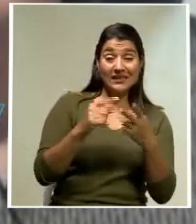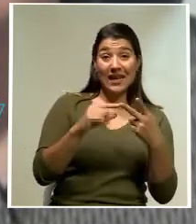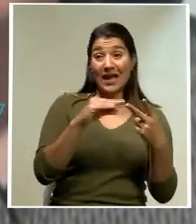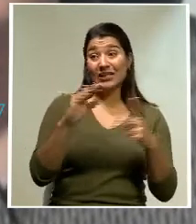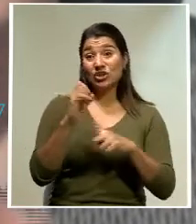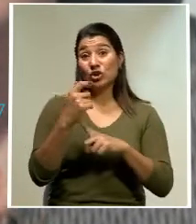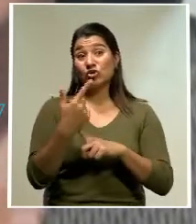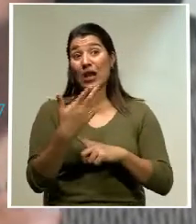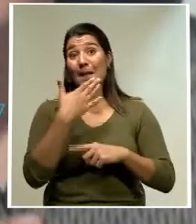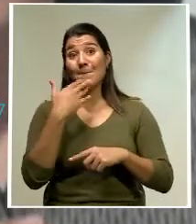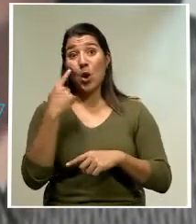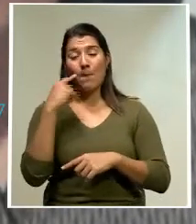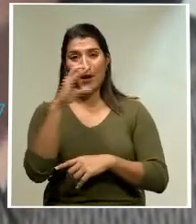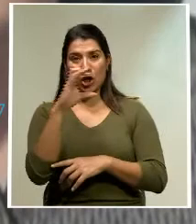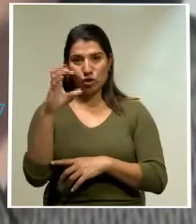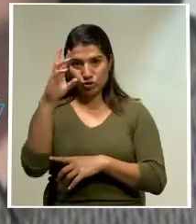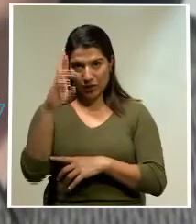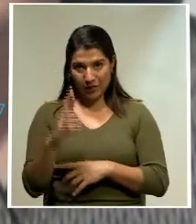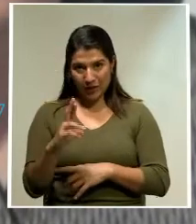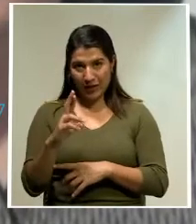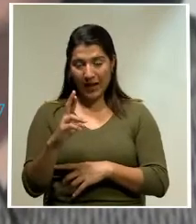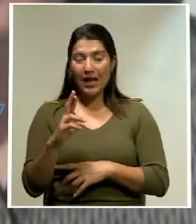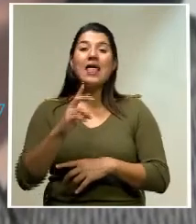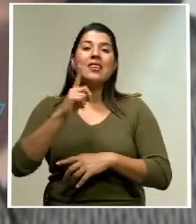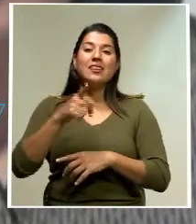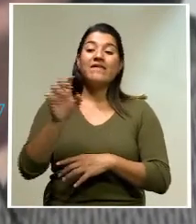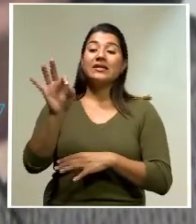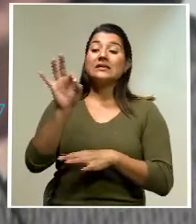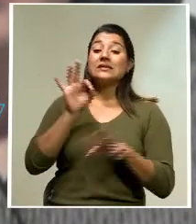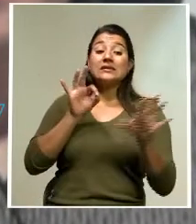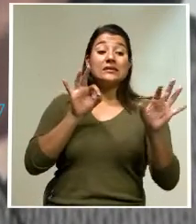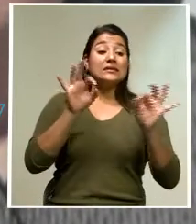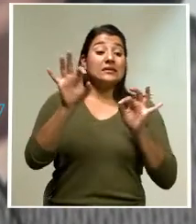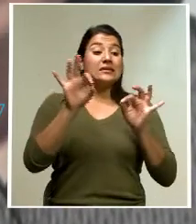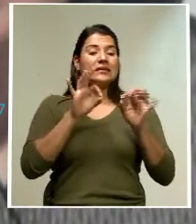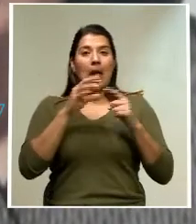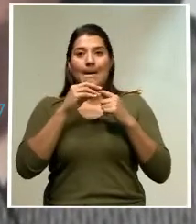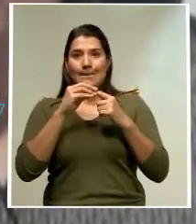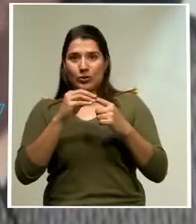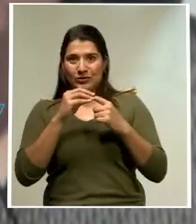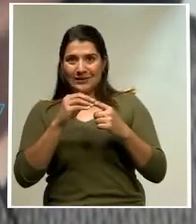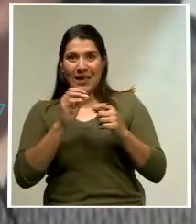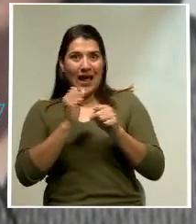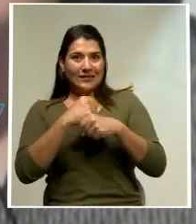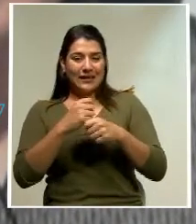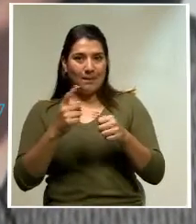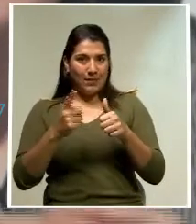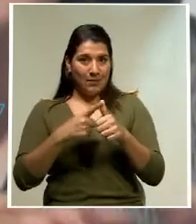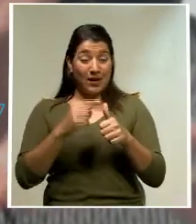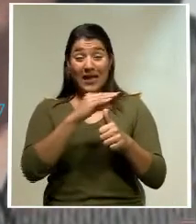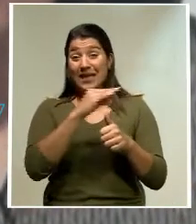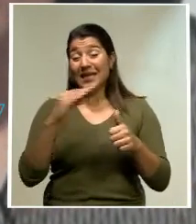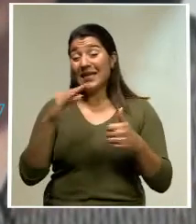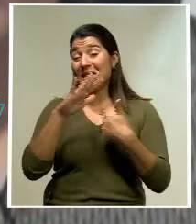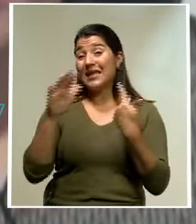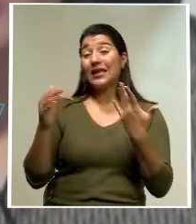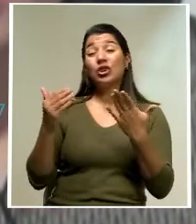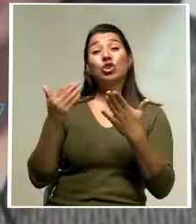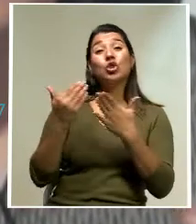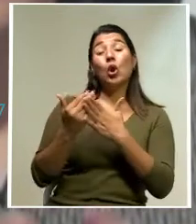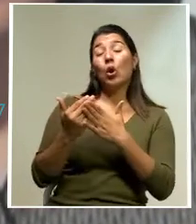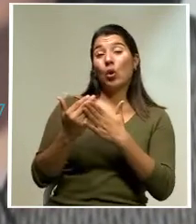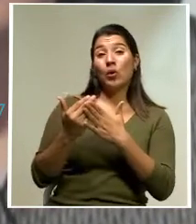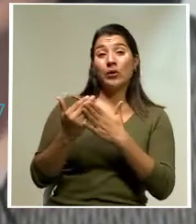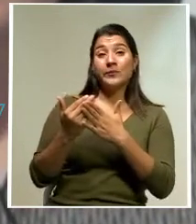deberían estar correctamente priorizados? Y todo lo que es el ciclo de